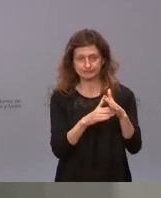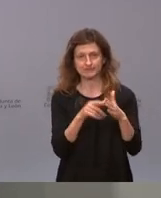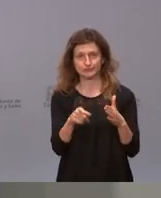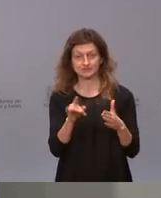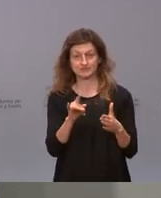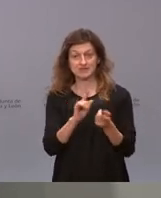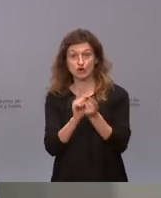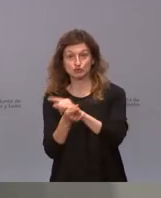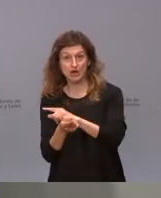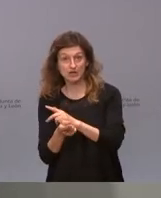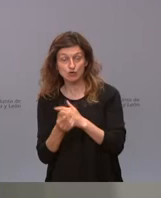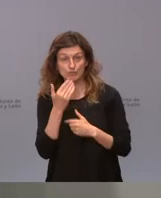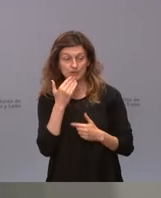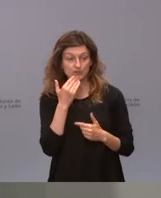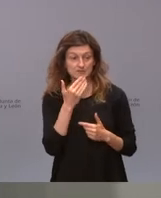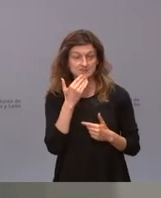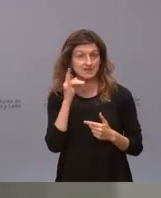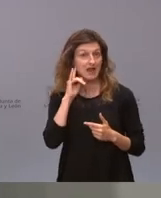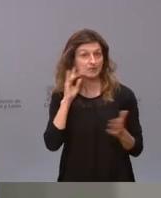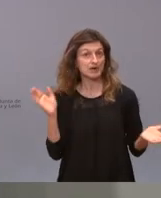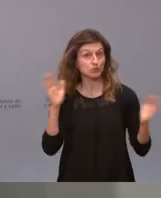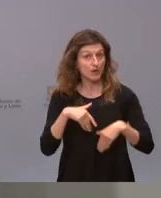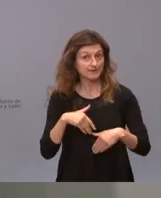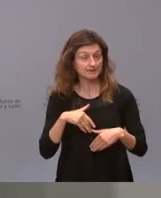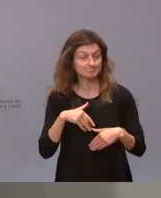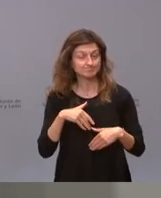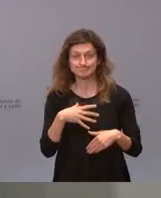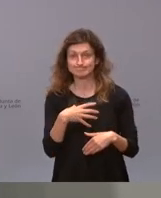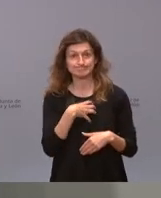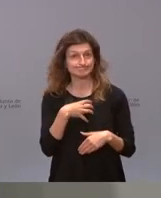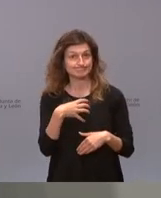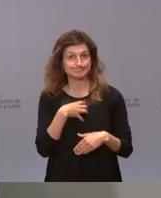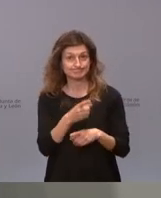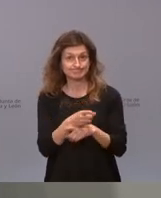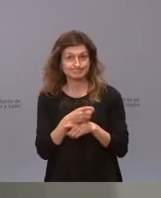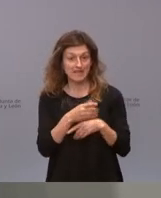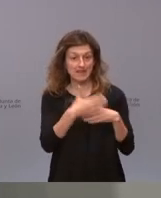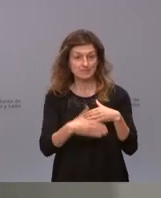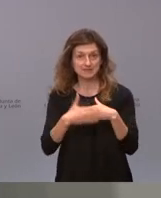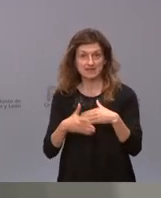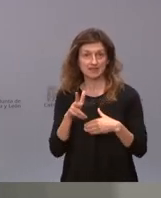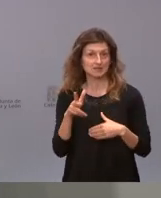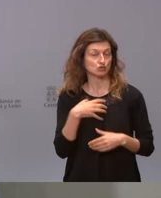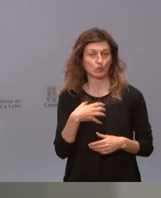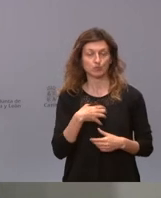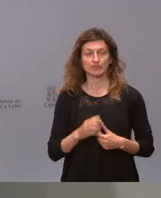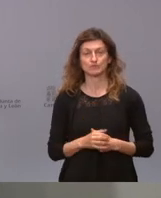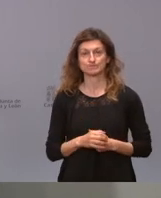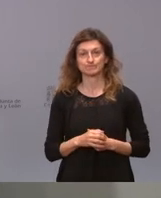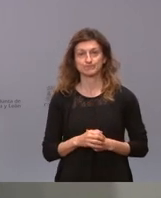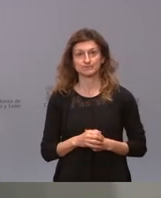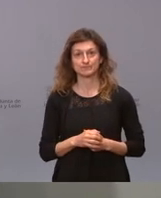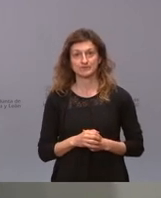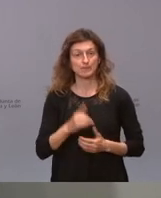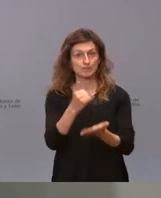caso contrario en ausencia del estado de alarma no se pueden limitar esos derechos ya lo hemos